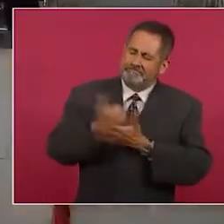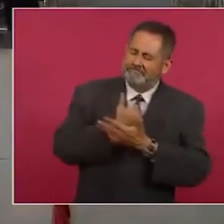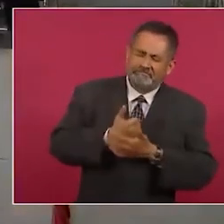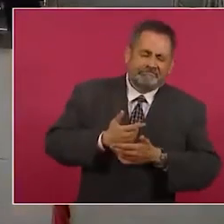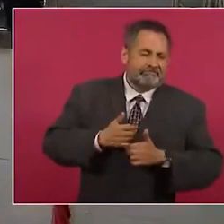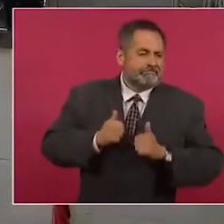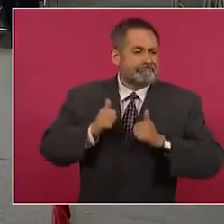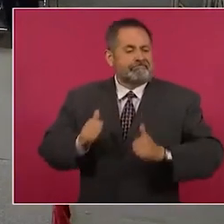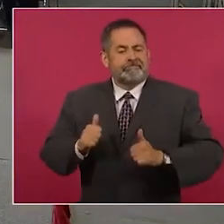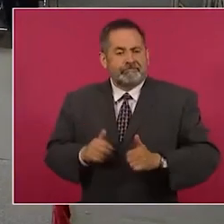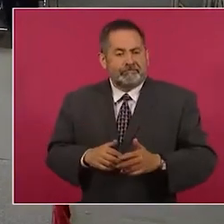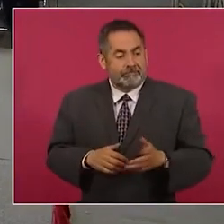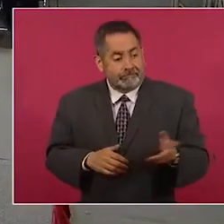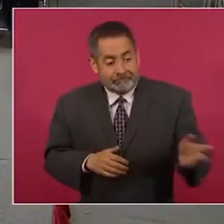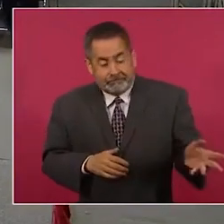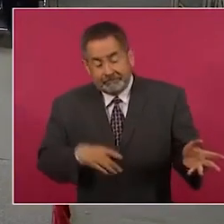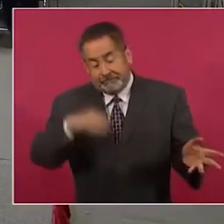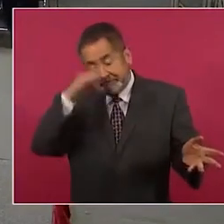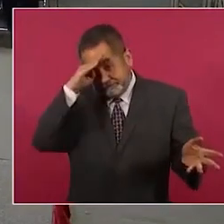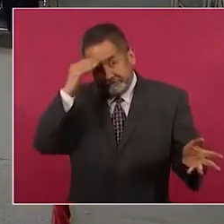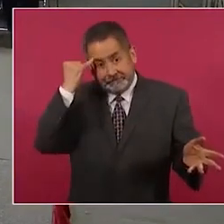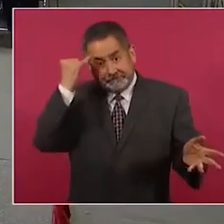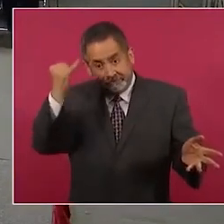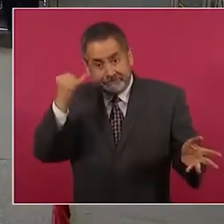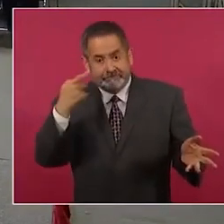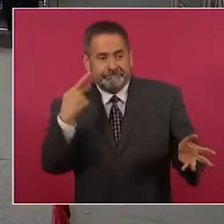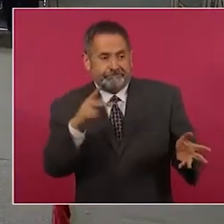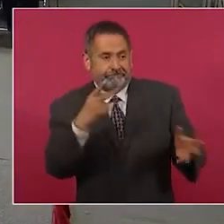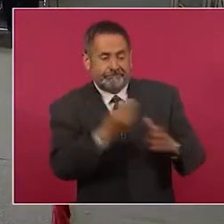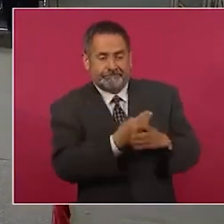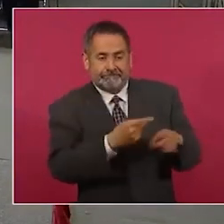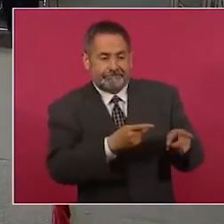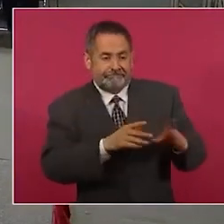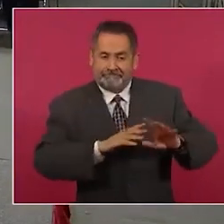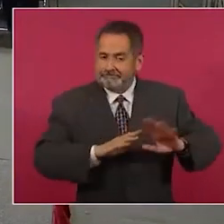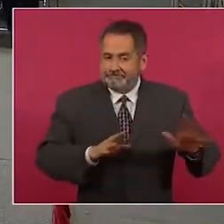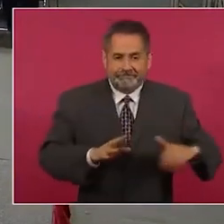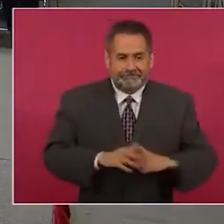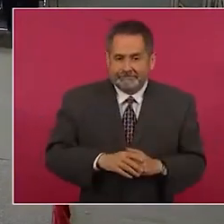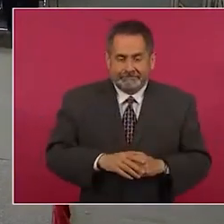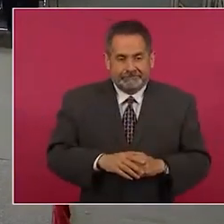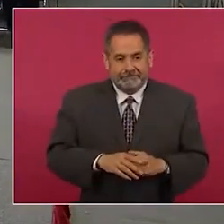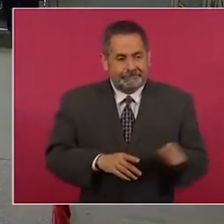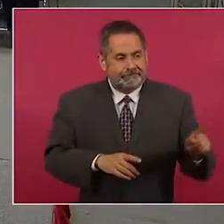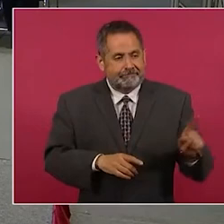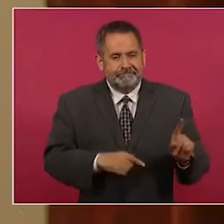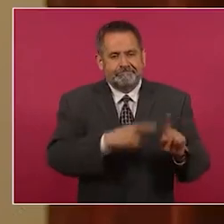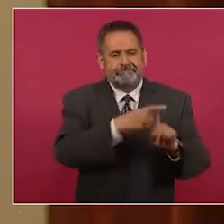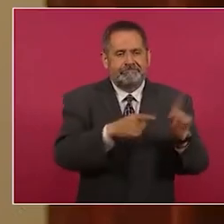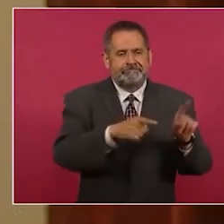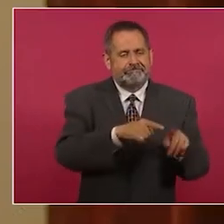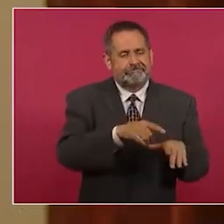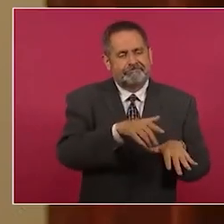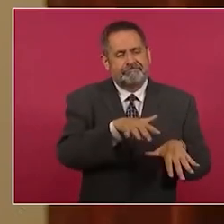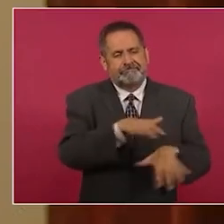pues fue un triunfo pírrico